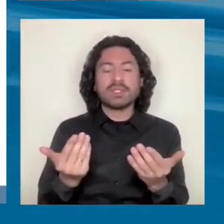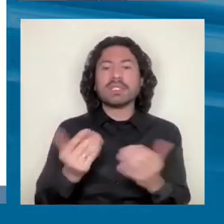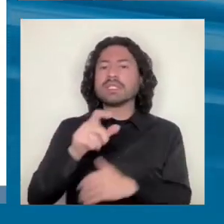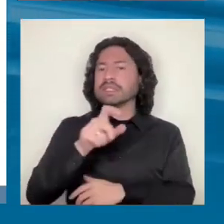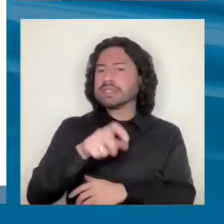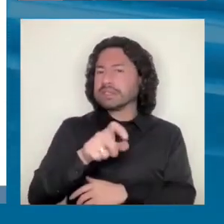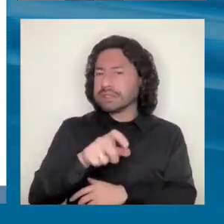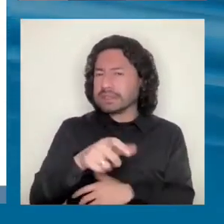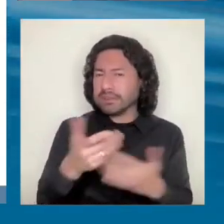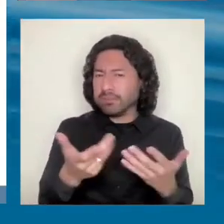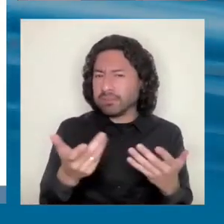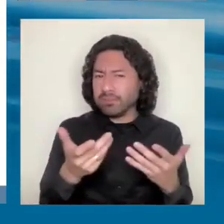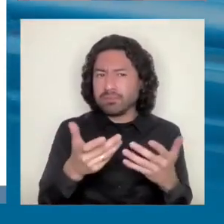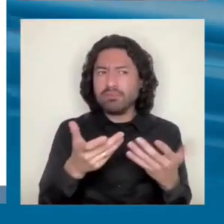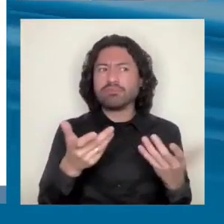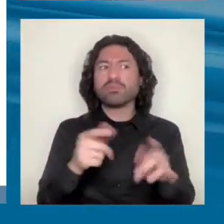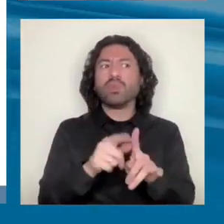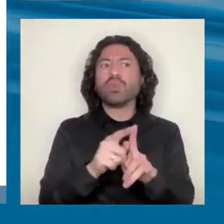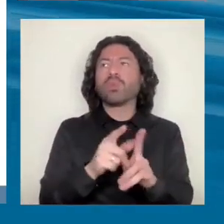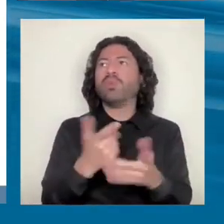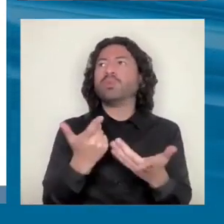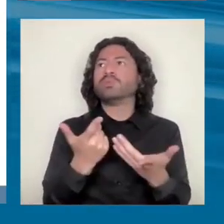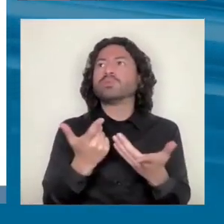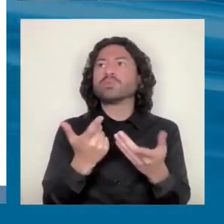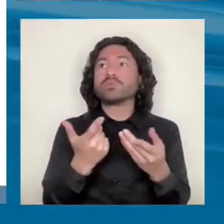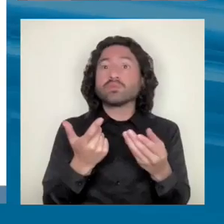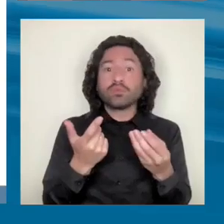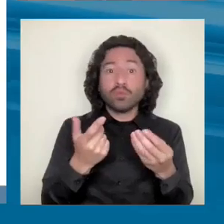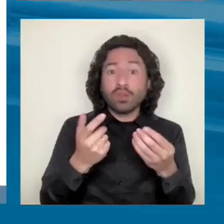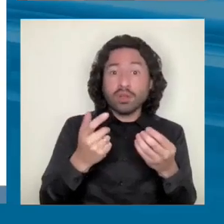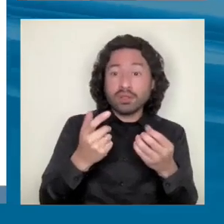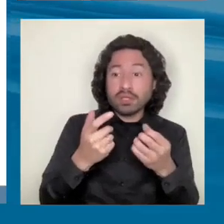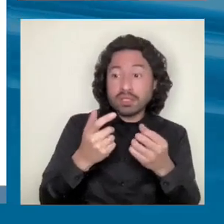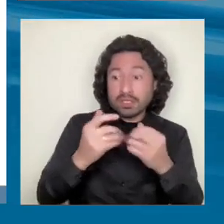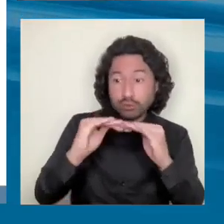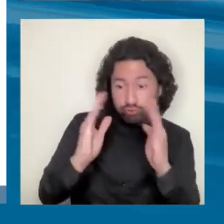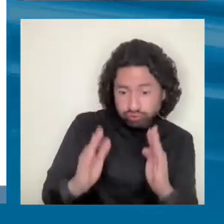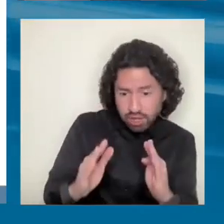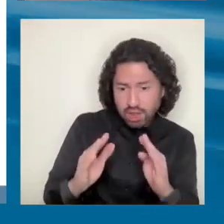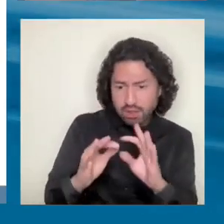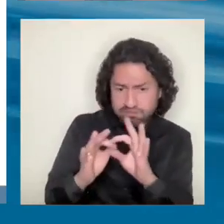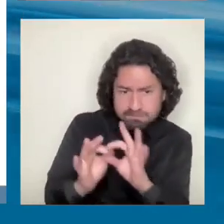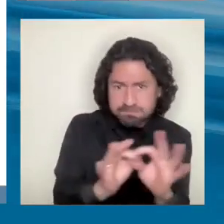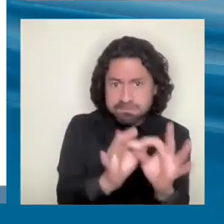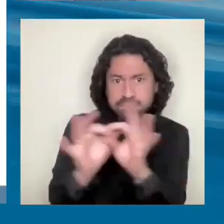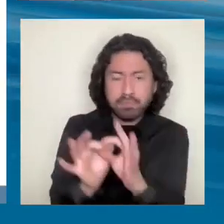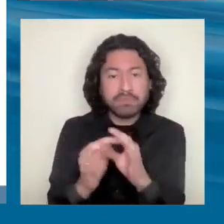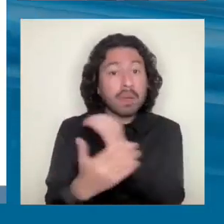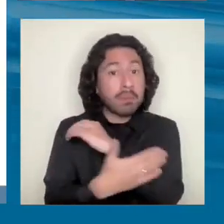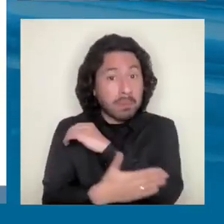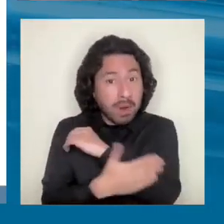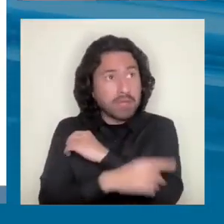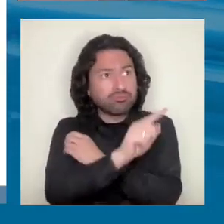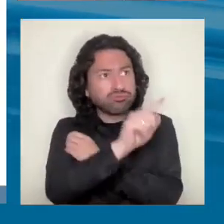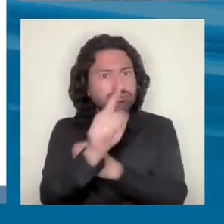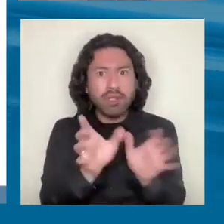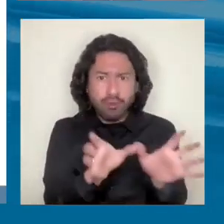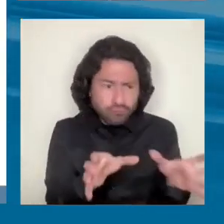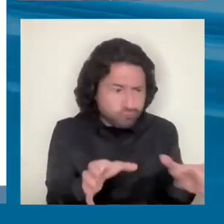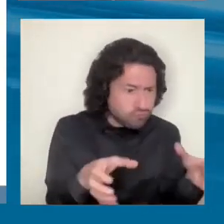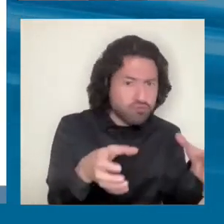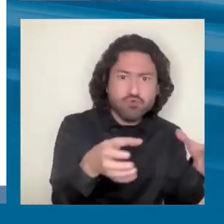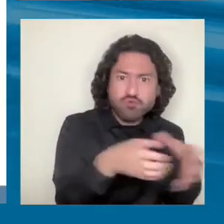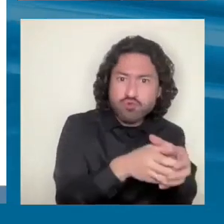especie de ecosistema institucional de mayor coordinación. Algunos ministerios, perdón, países tienen gabinete social, gabinete